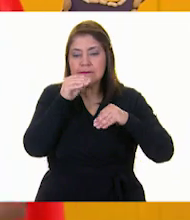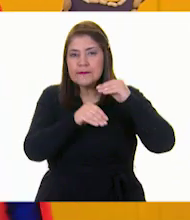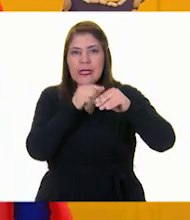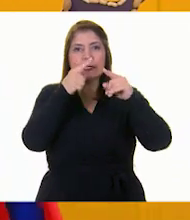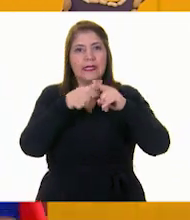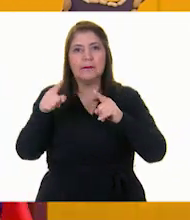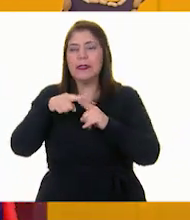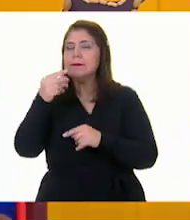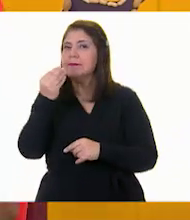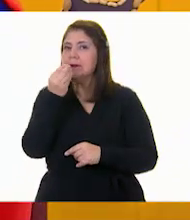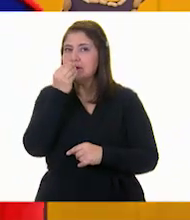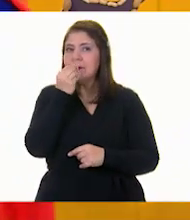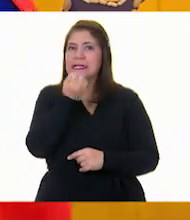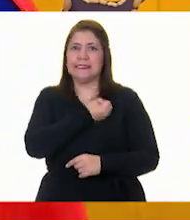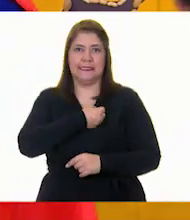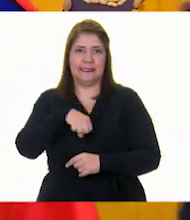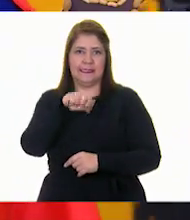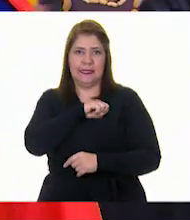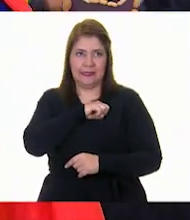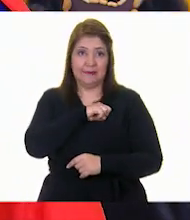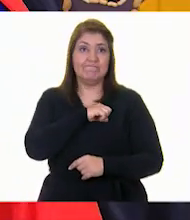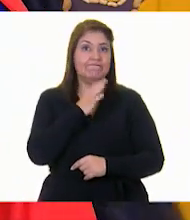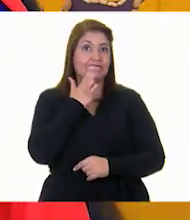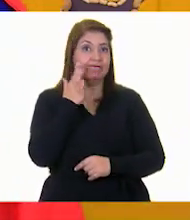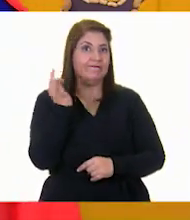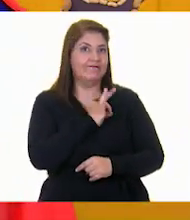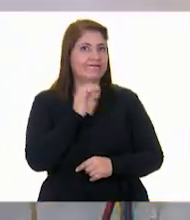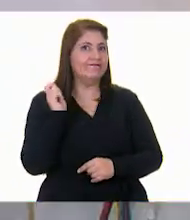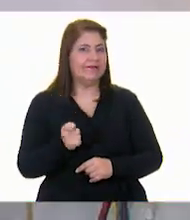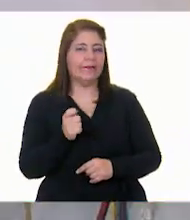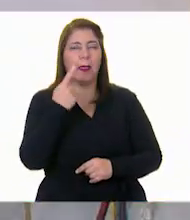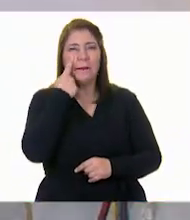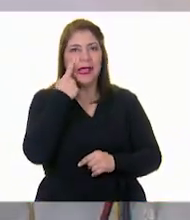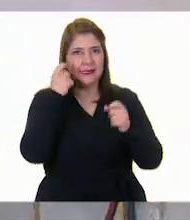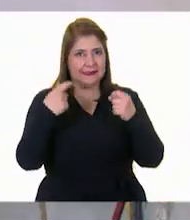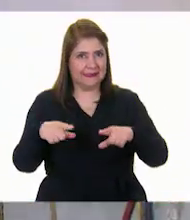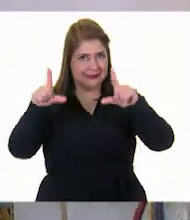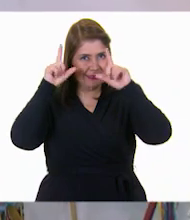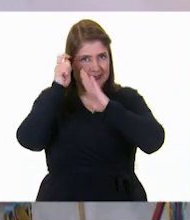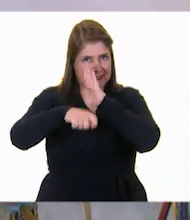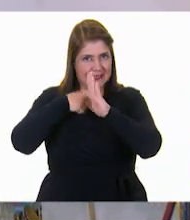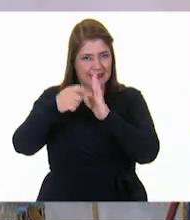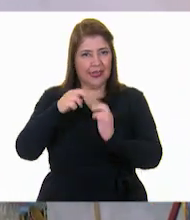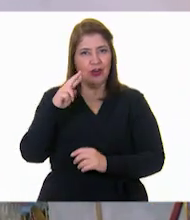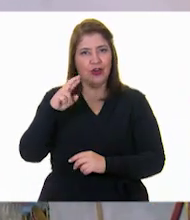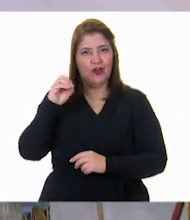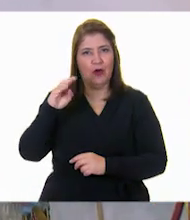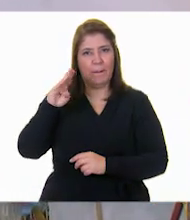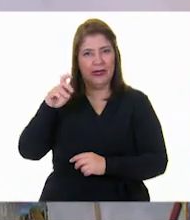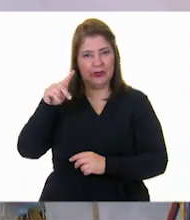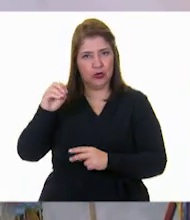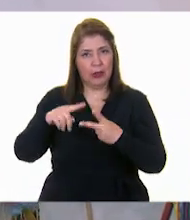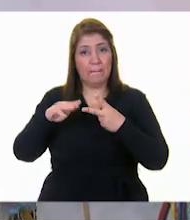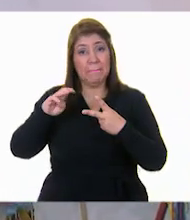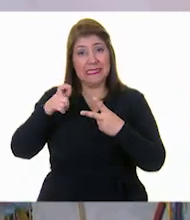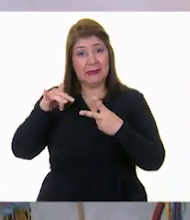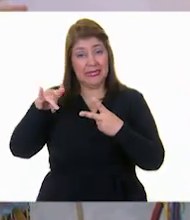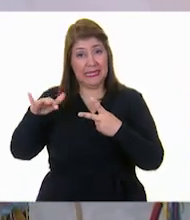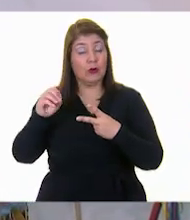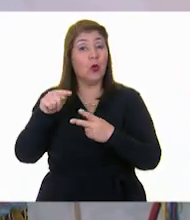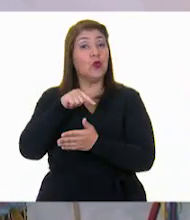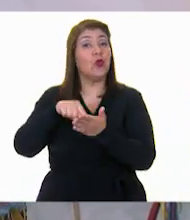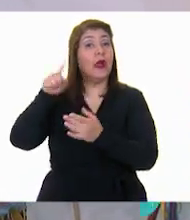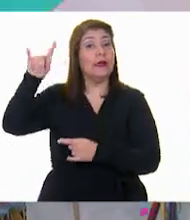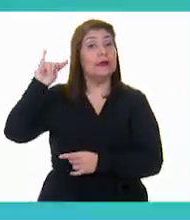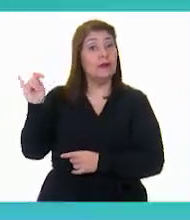recetas saludables. Sí, qué buena idea. Veamos la siguiente cápsula con Roberta y Maximiliano desde Tijuana para conocer